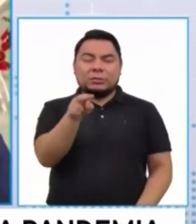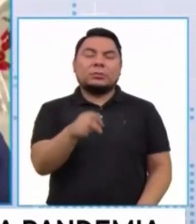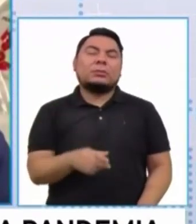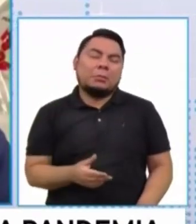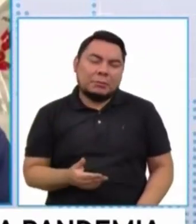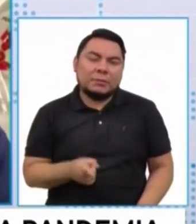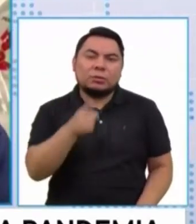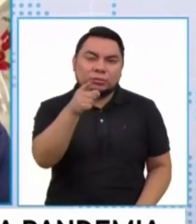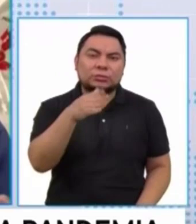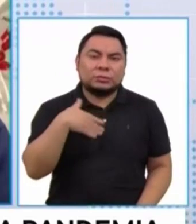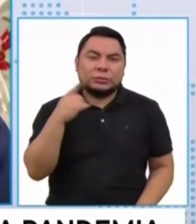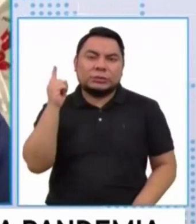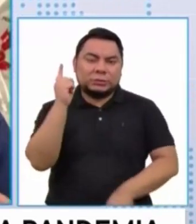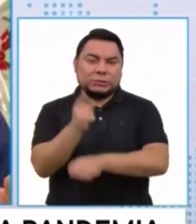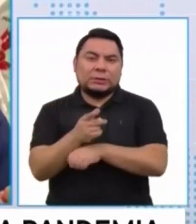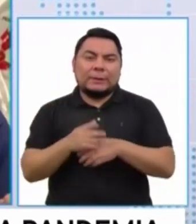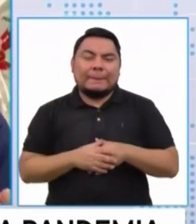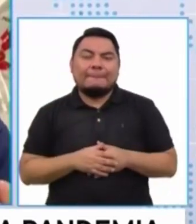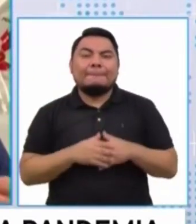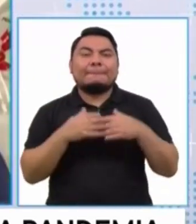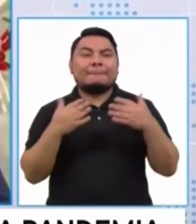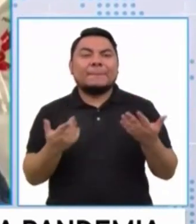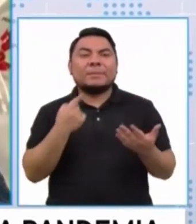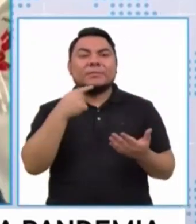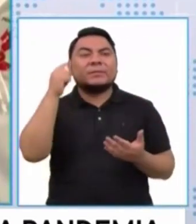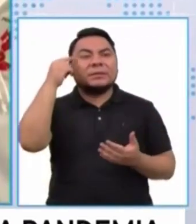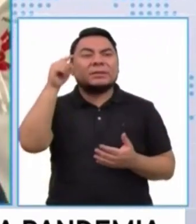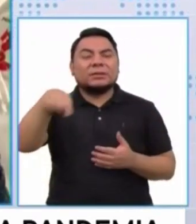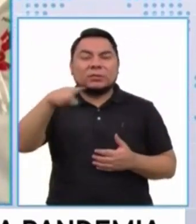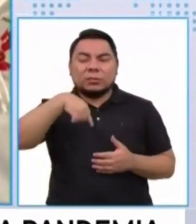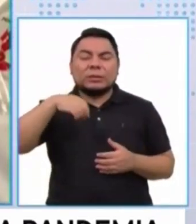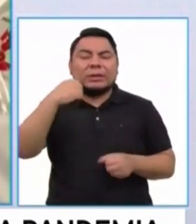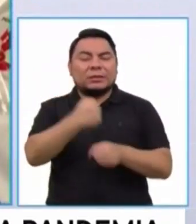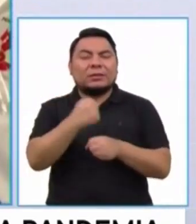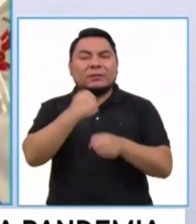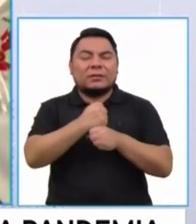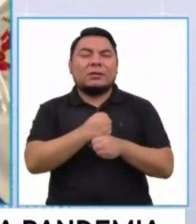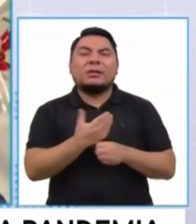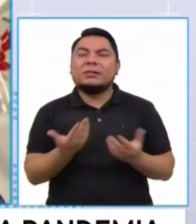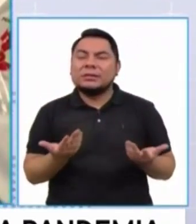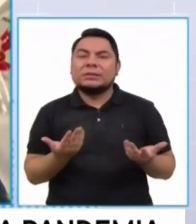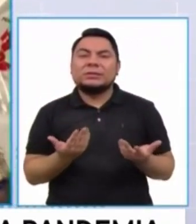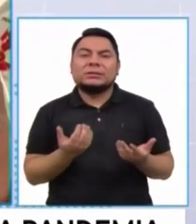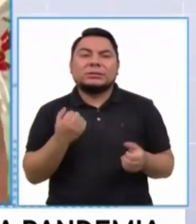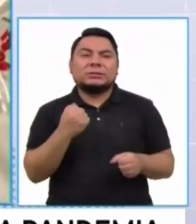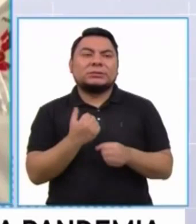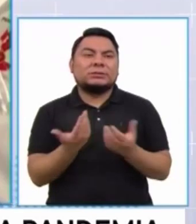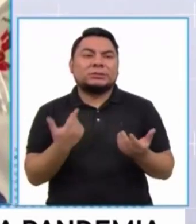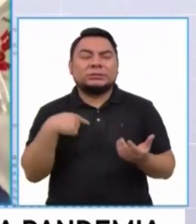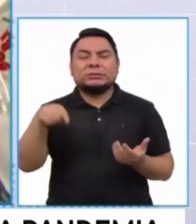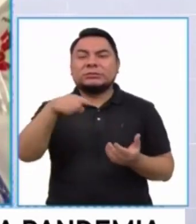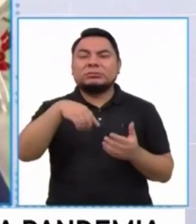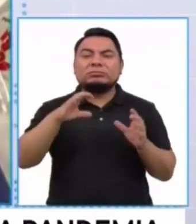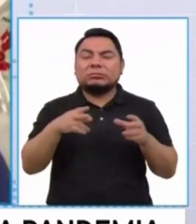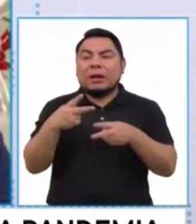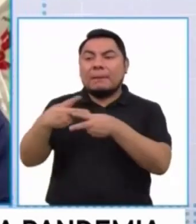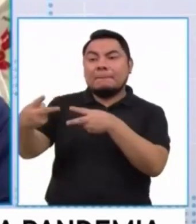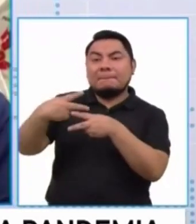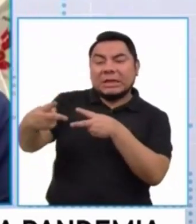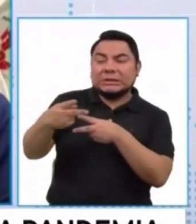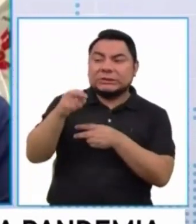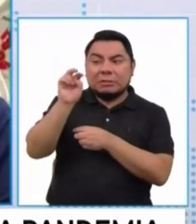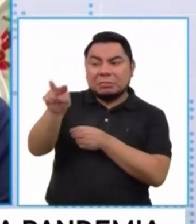ejemplo, las organizaciones de base, y en eso estamos trabajando, las cocinas de barrio